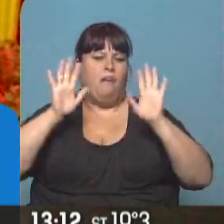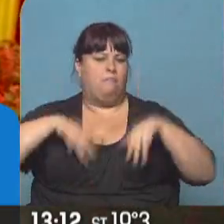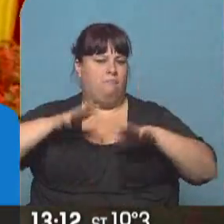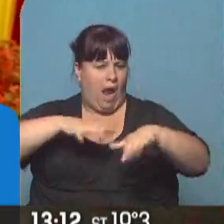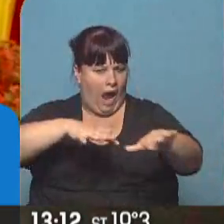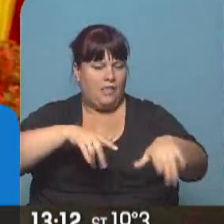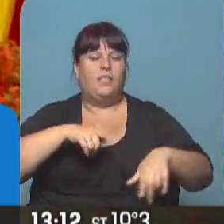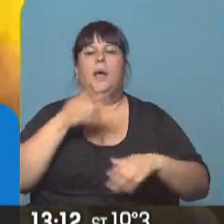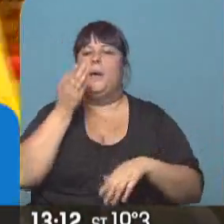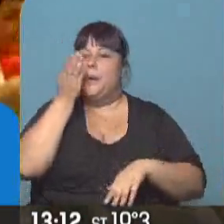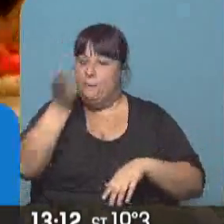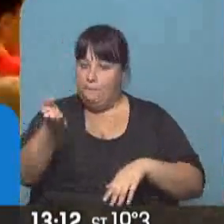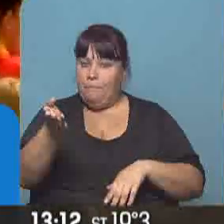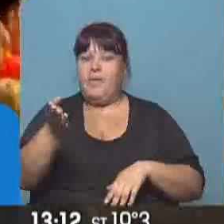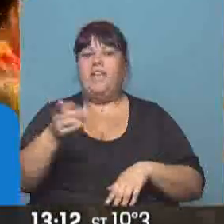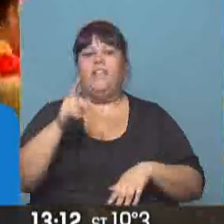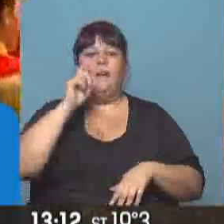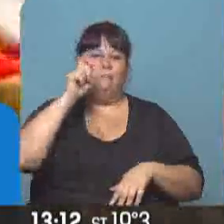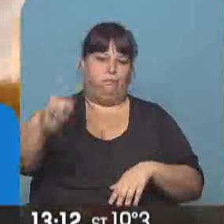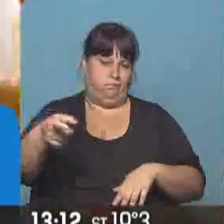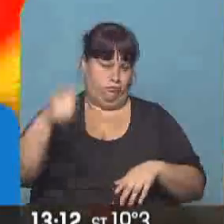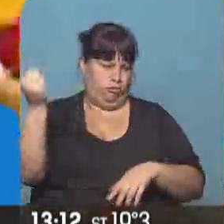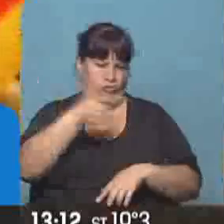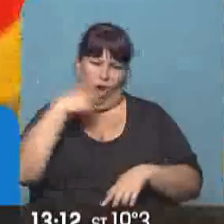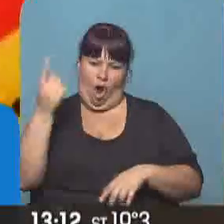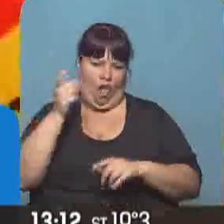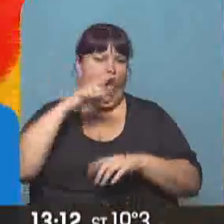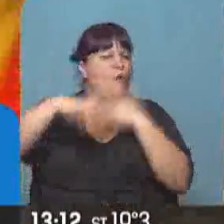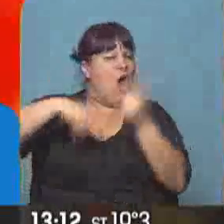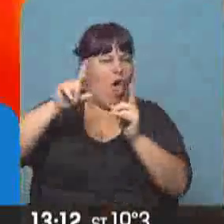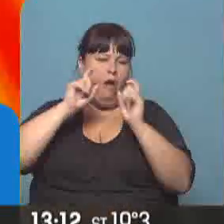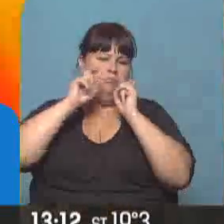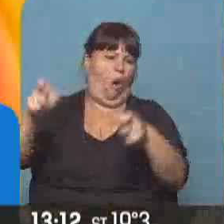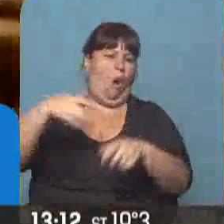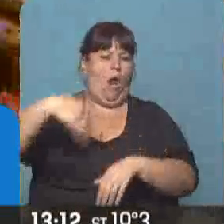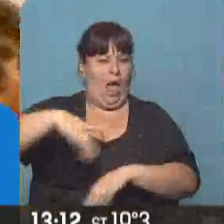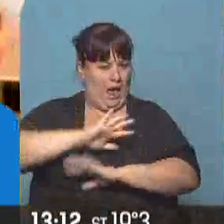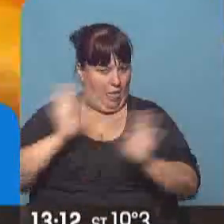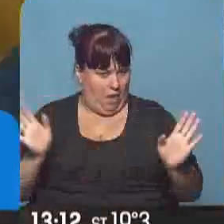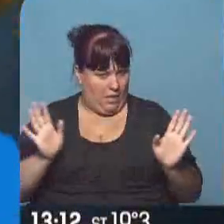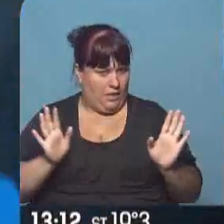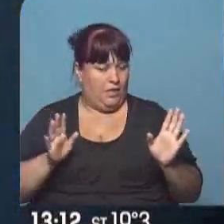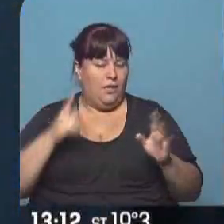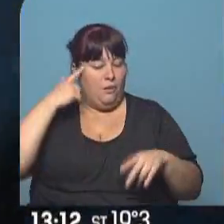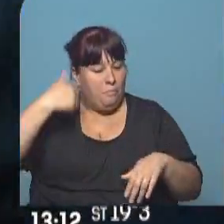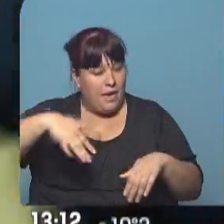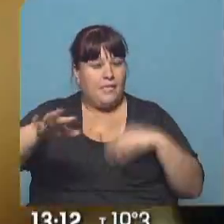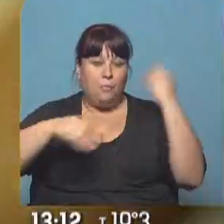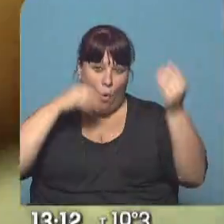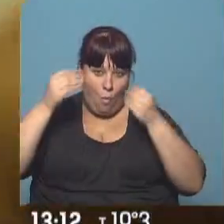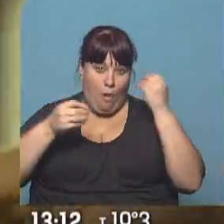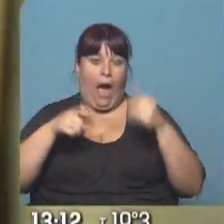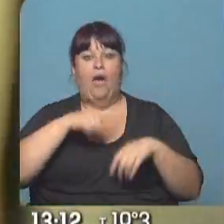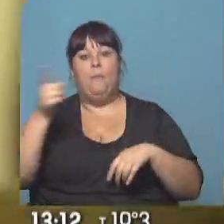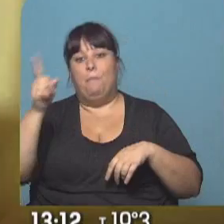manifestaciones pidiendo una desobediencia masiva no violenta en las calles. Una perspectiva preocupante